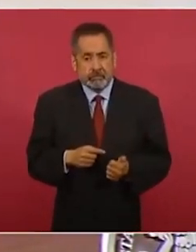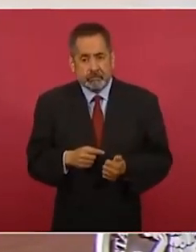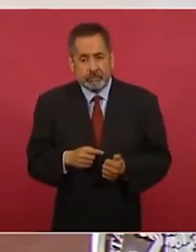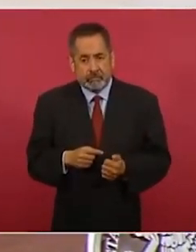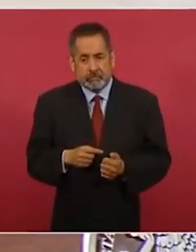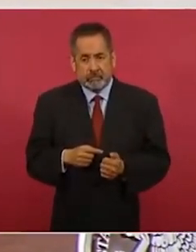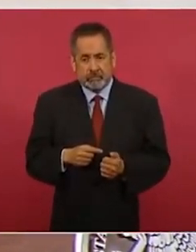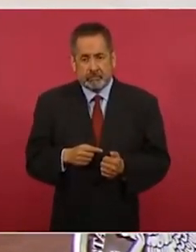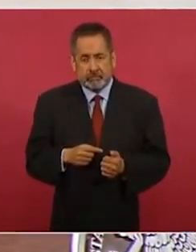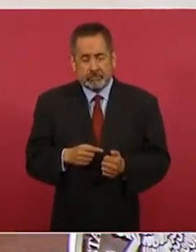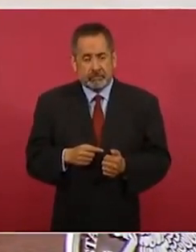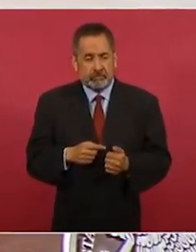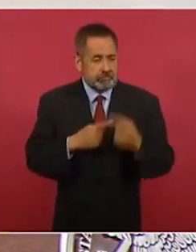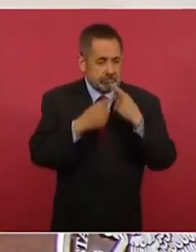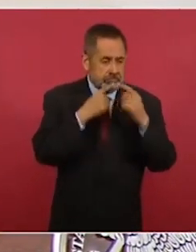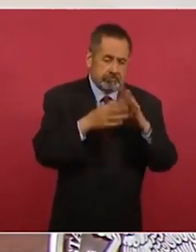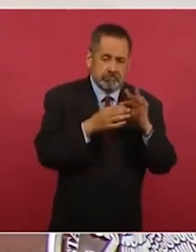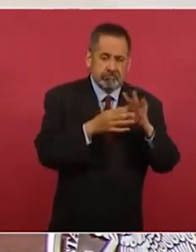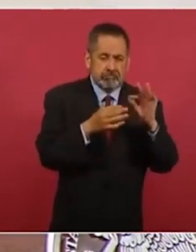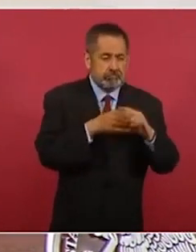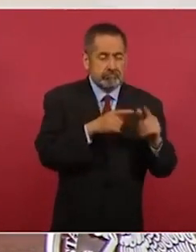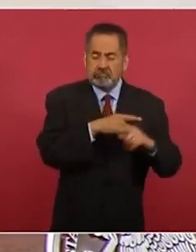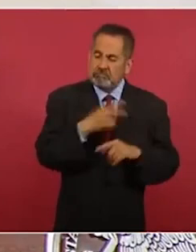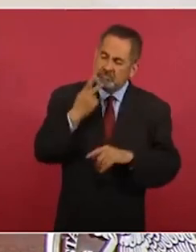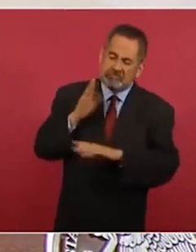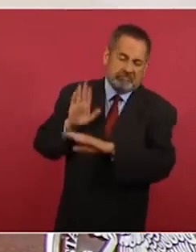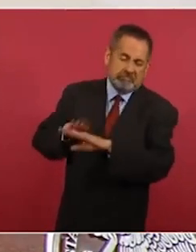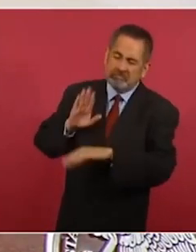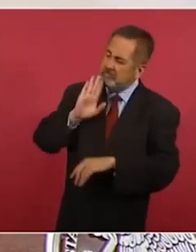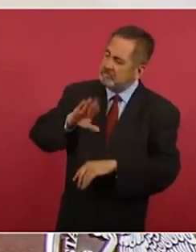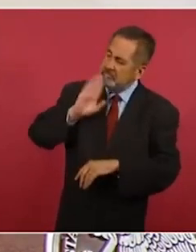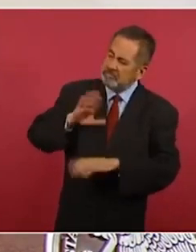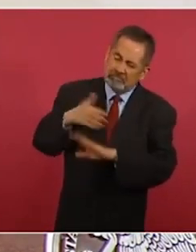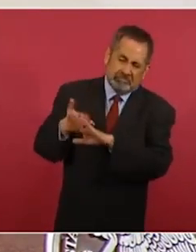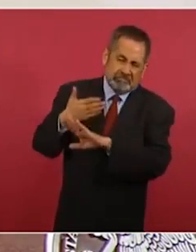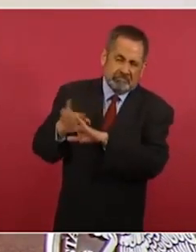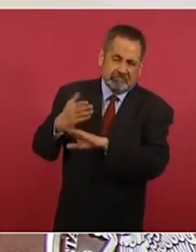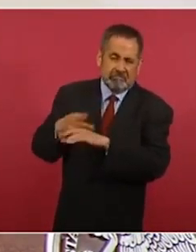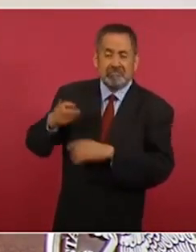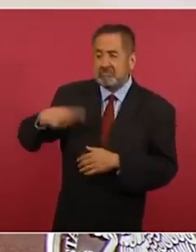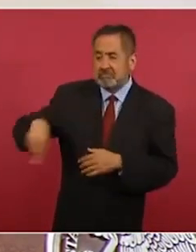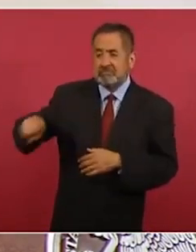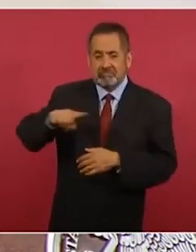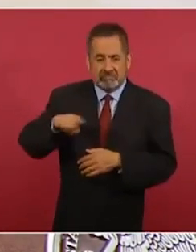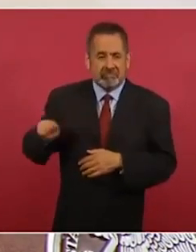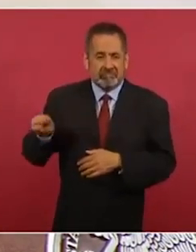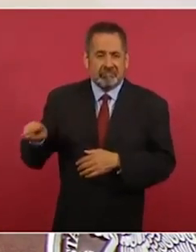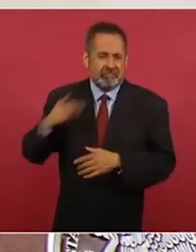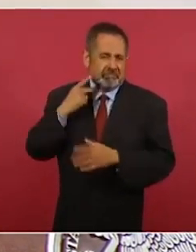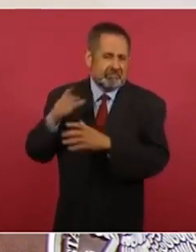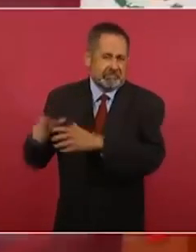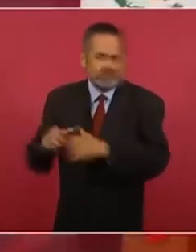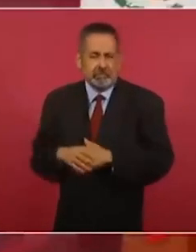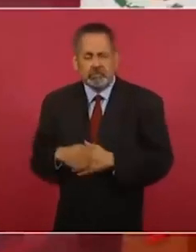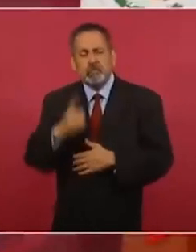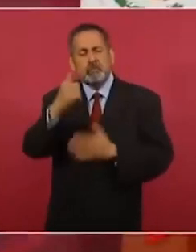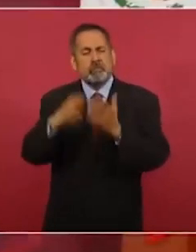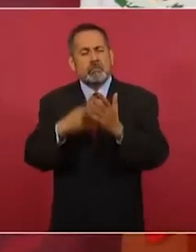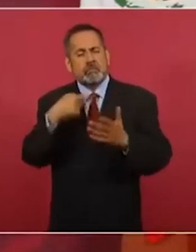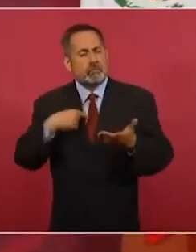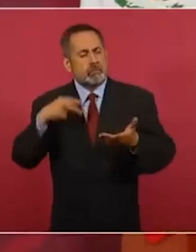hablar mal de nuestra política. una vez fui